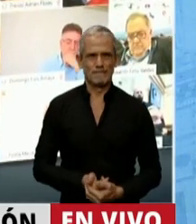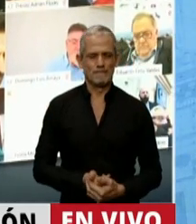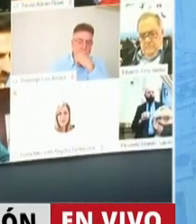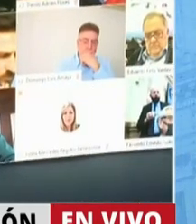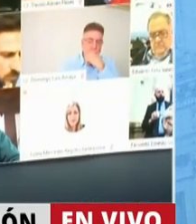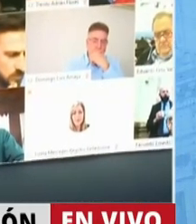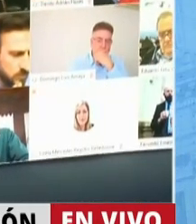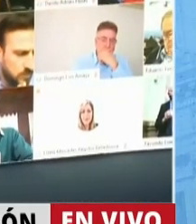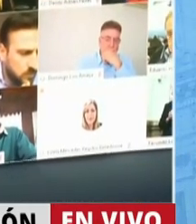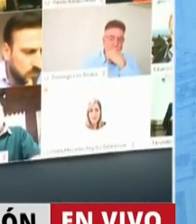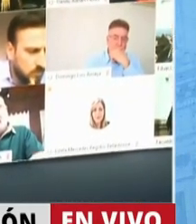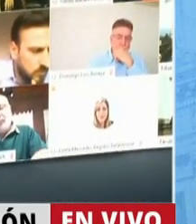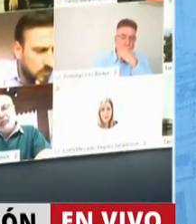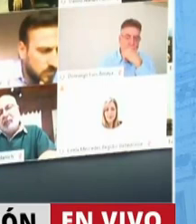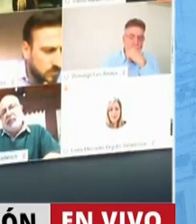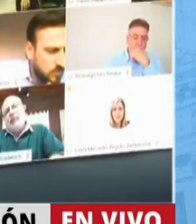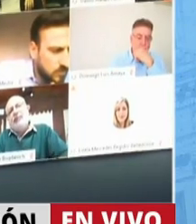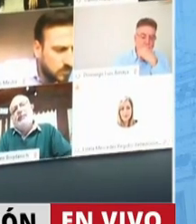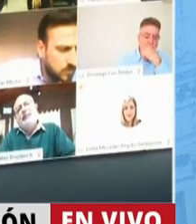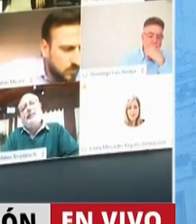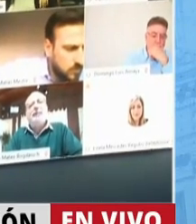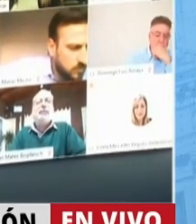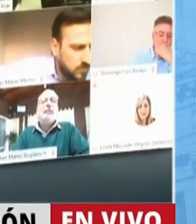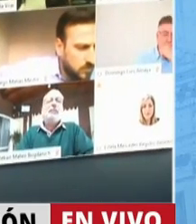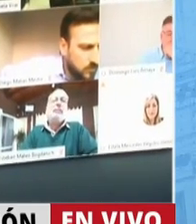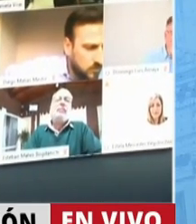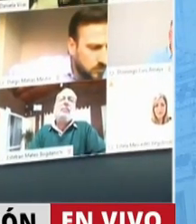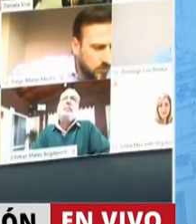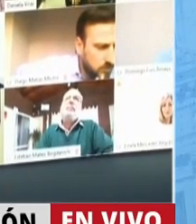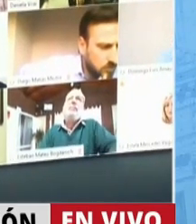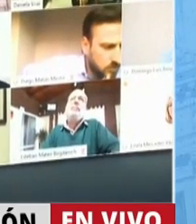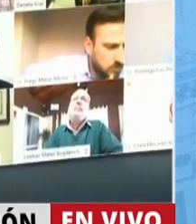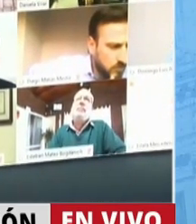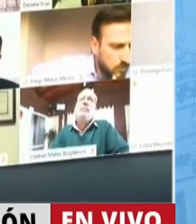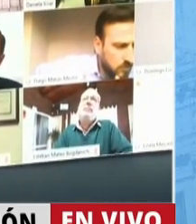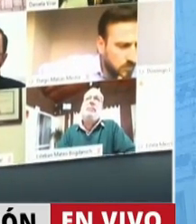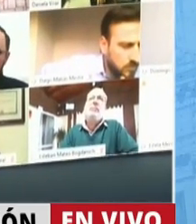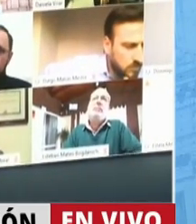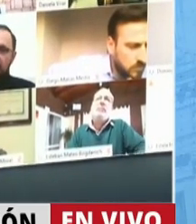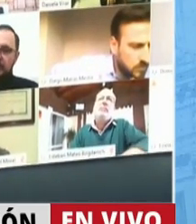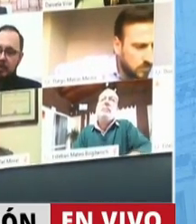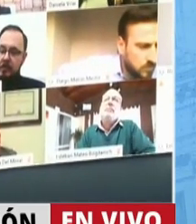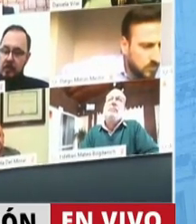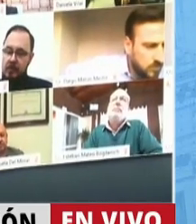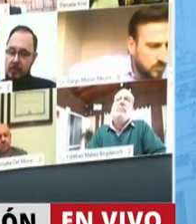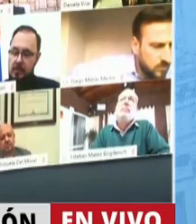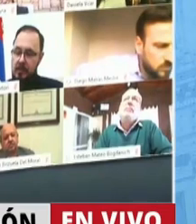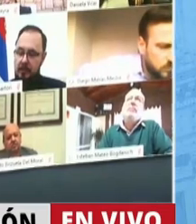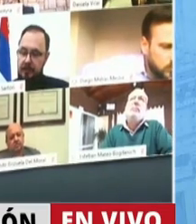Pero créannos que hay una decisión, créannos que hay una convicción de que este es el camino adecuado.